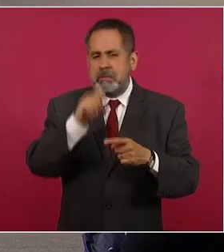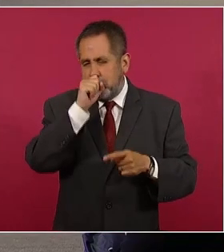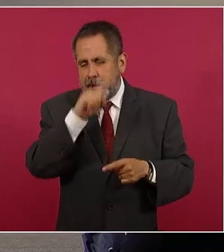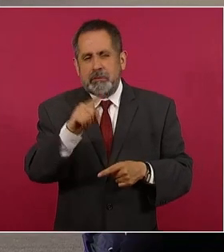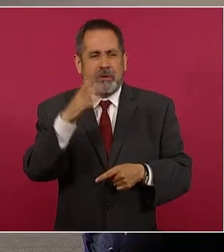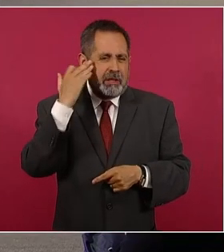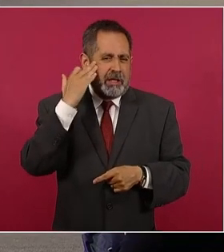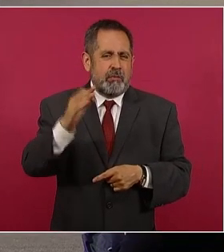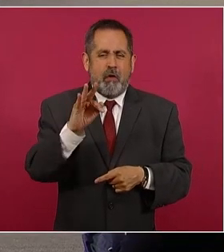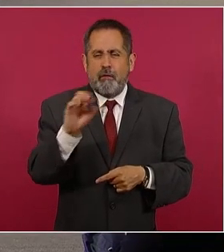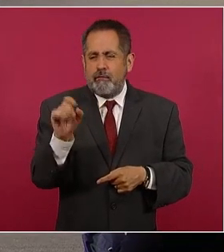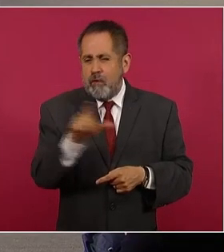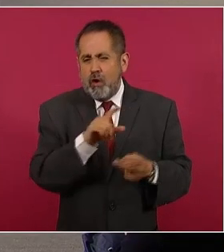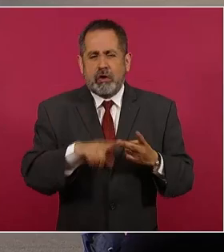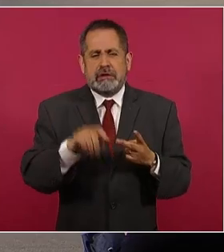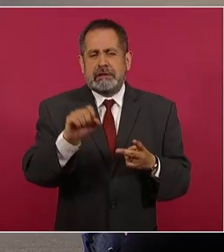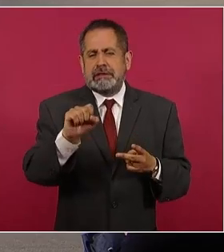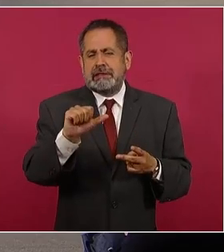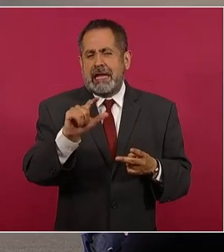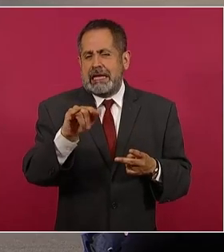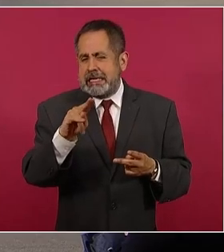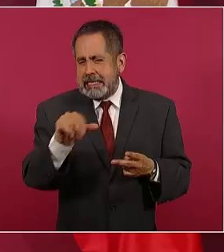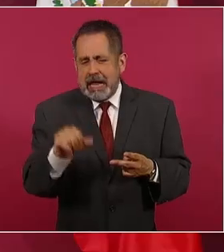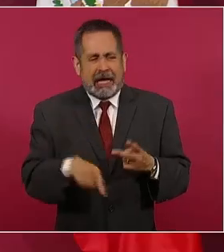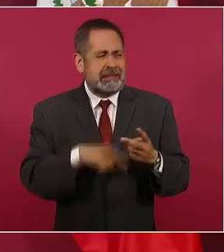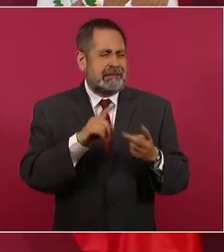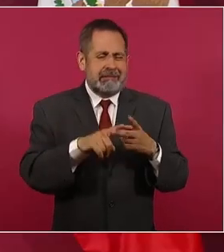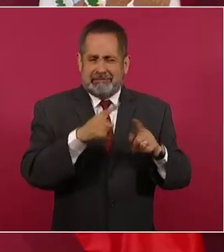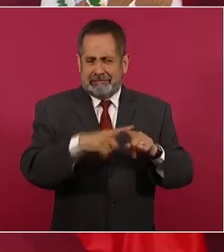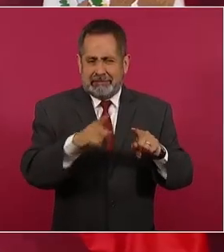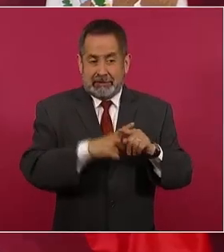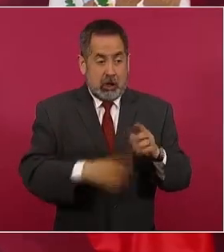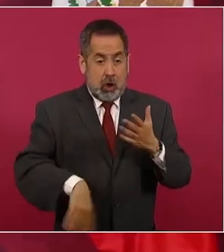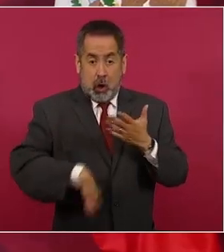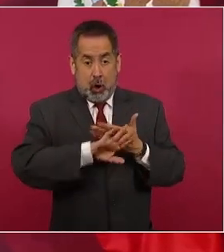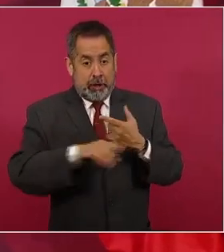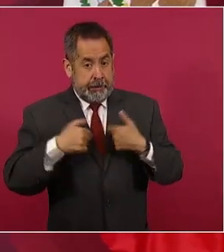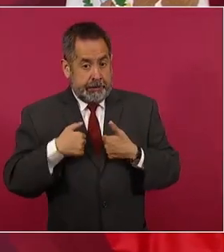todos, Salinas, en contra mía,